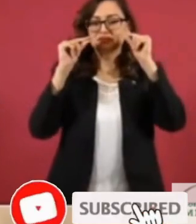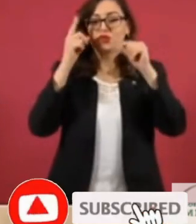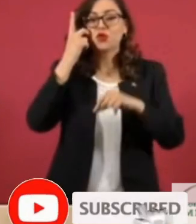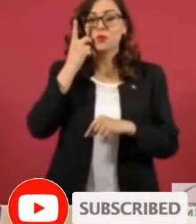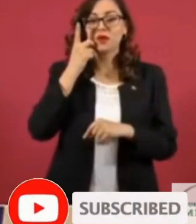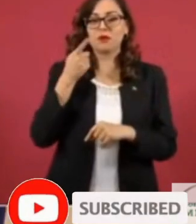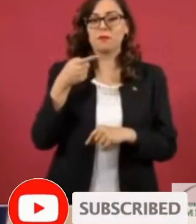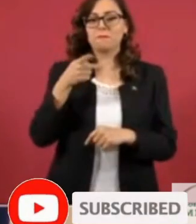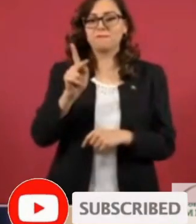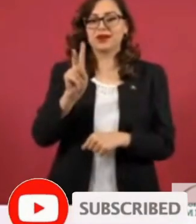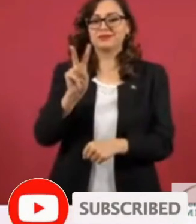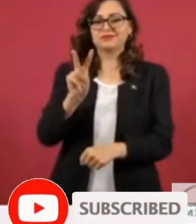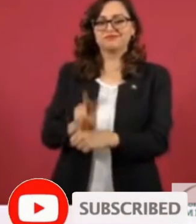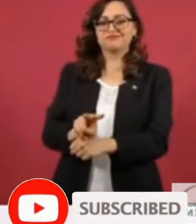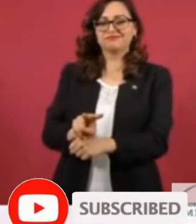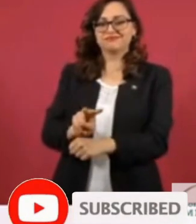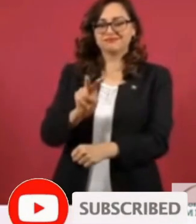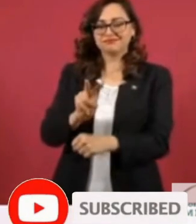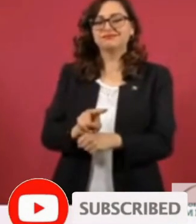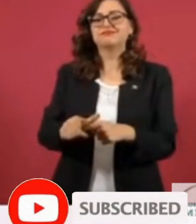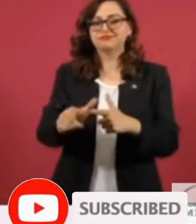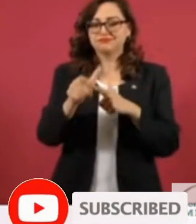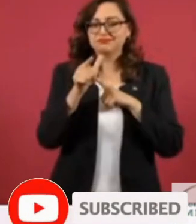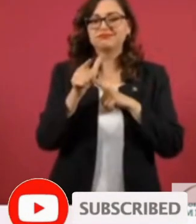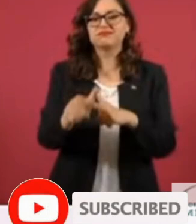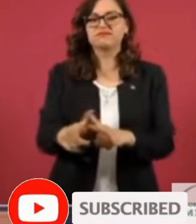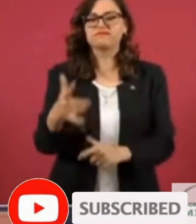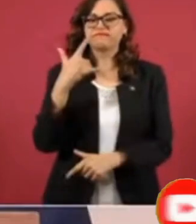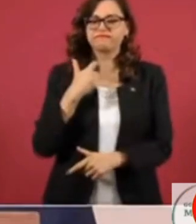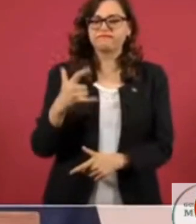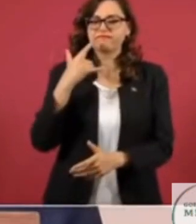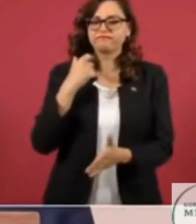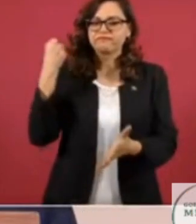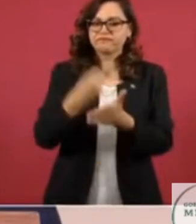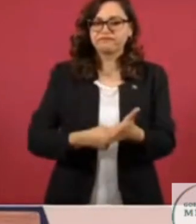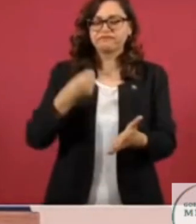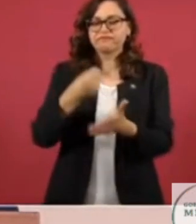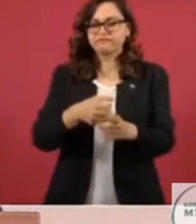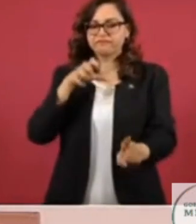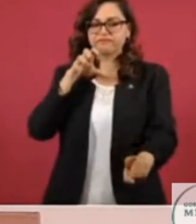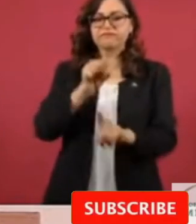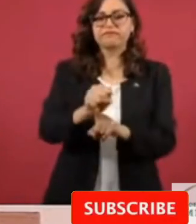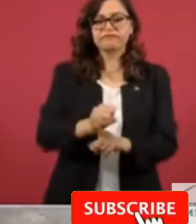y siempre luchando por la justicia.